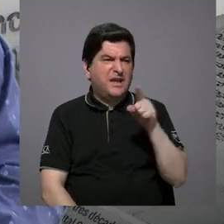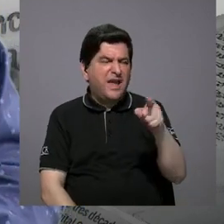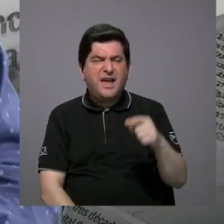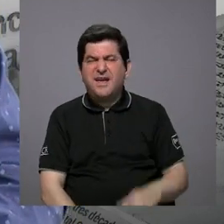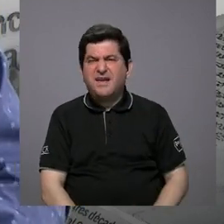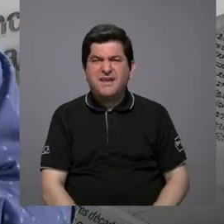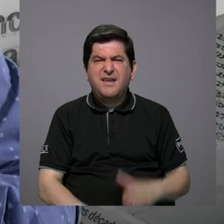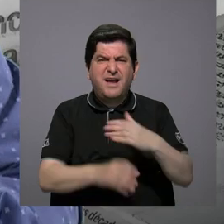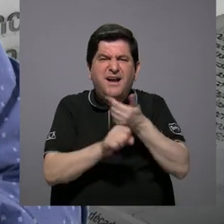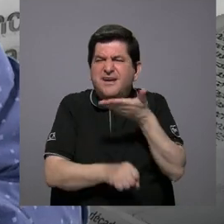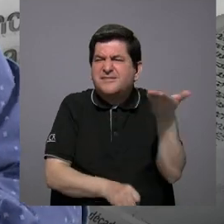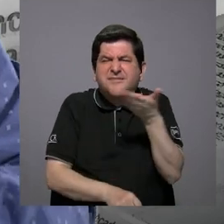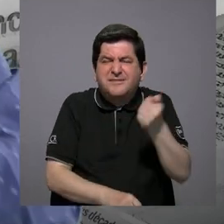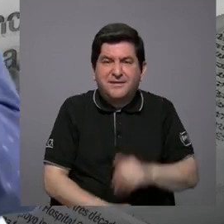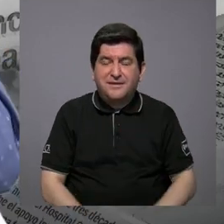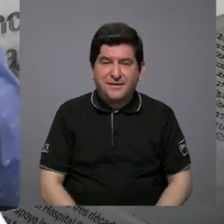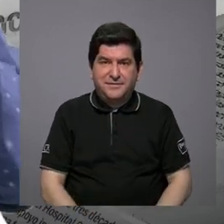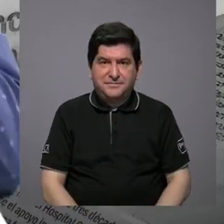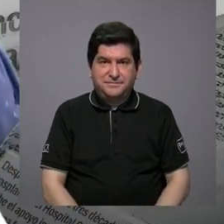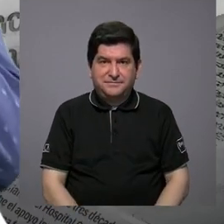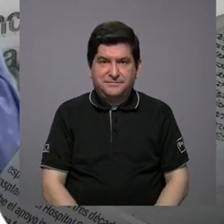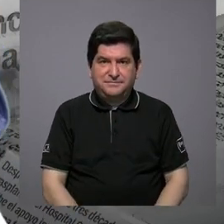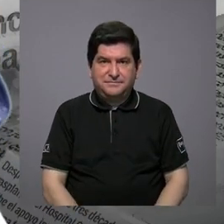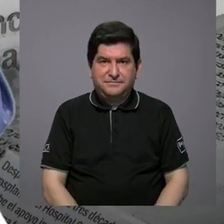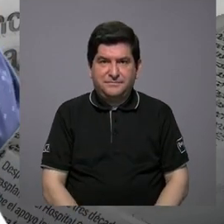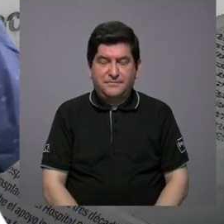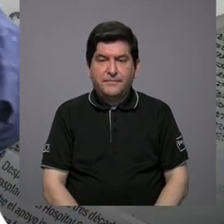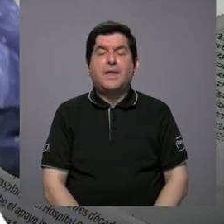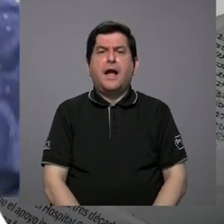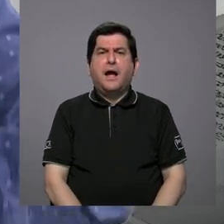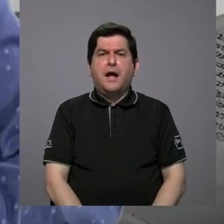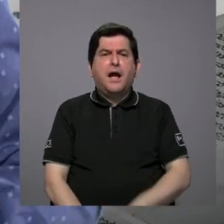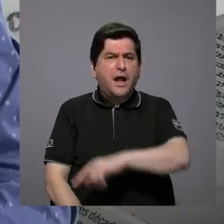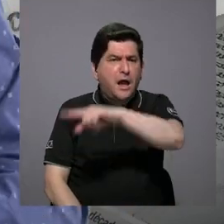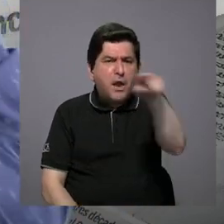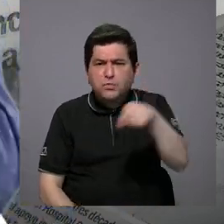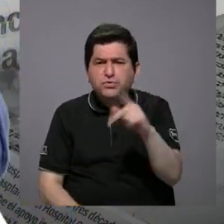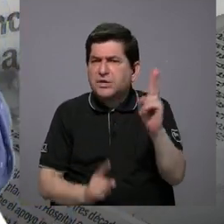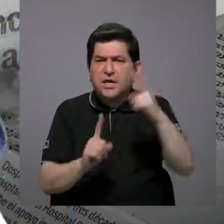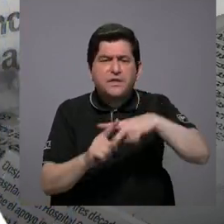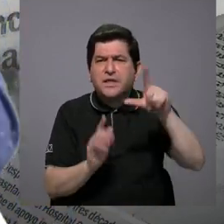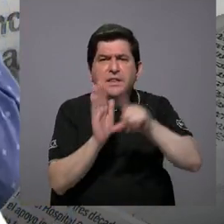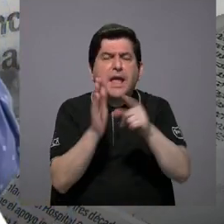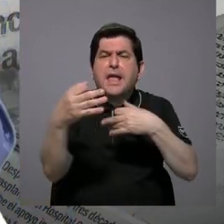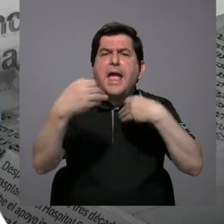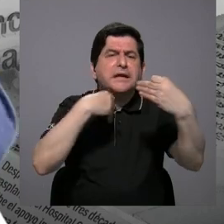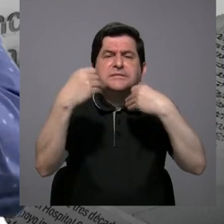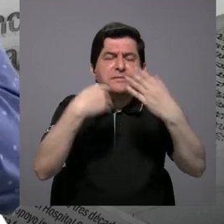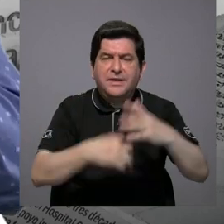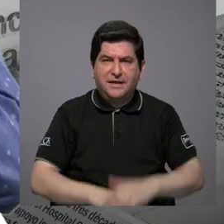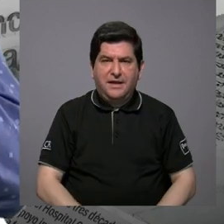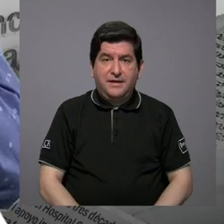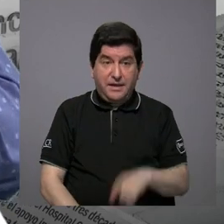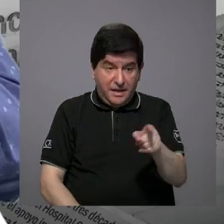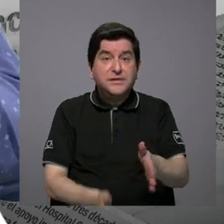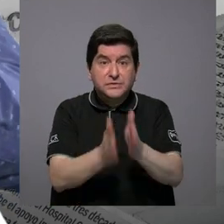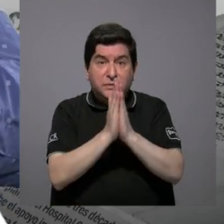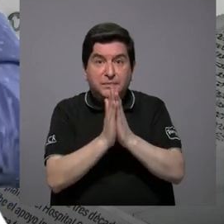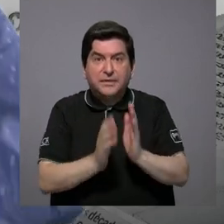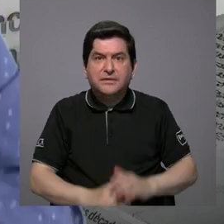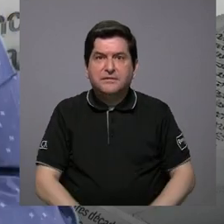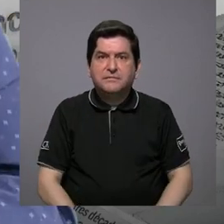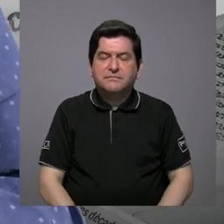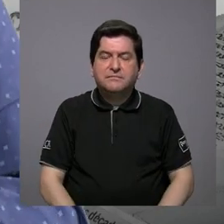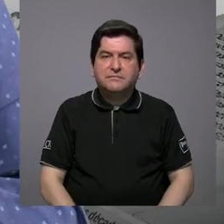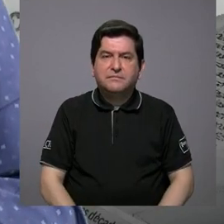tenía que ir a hacer? Señores, ¿por qué ustedes no han aplicado la ley? Explíquenme por qué ustedes no han